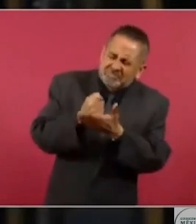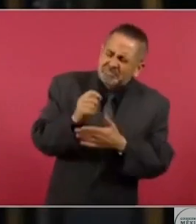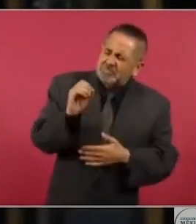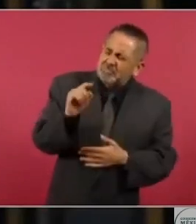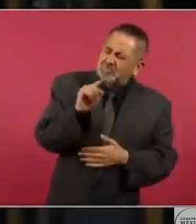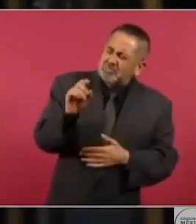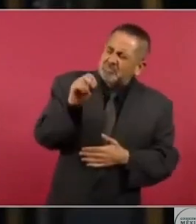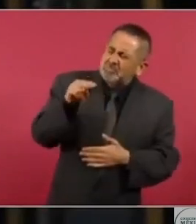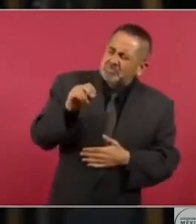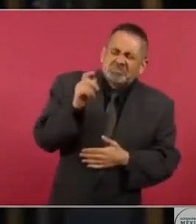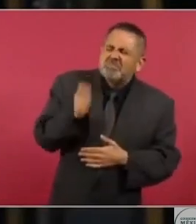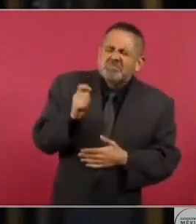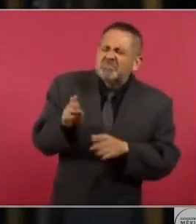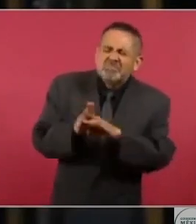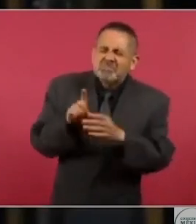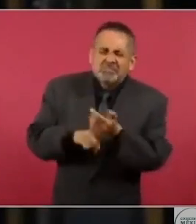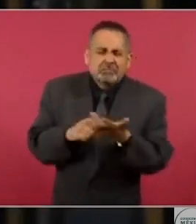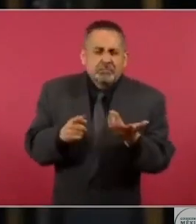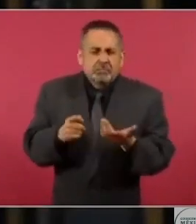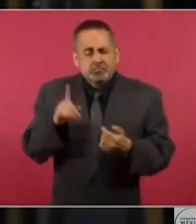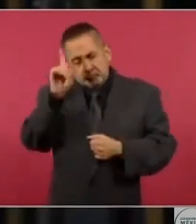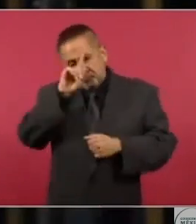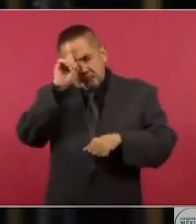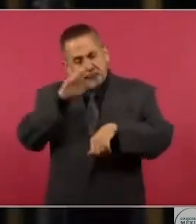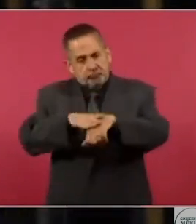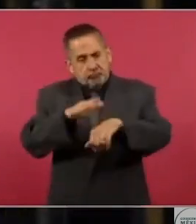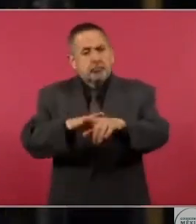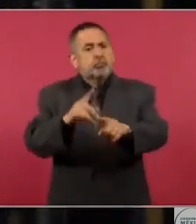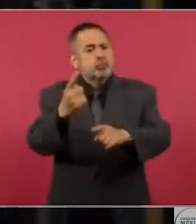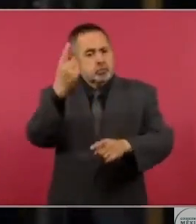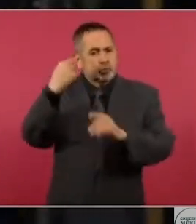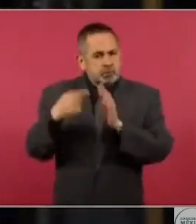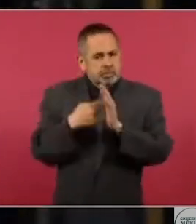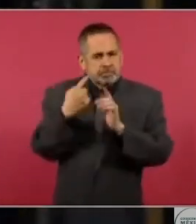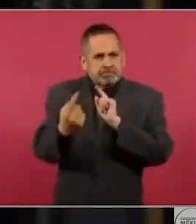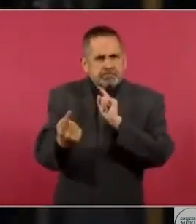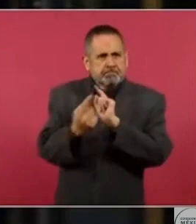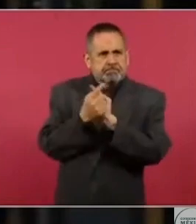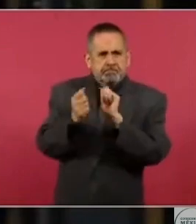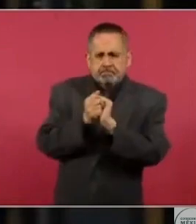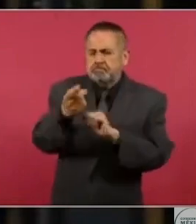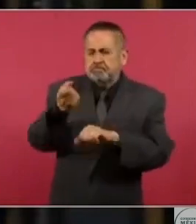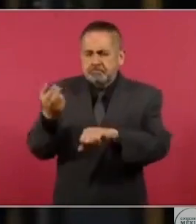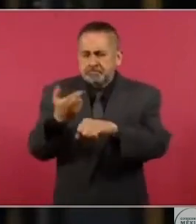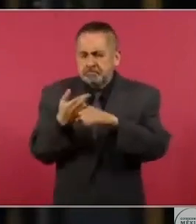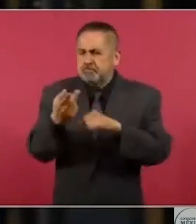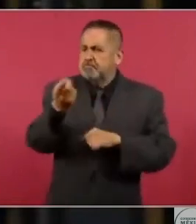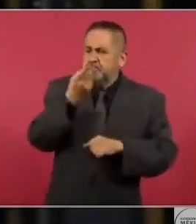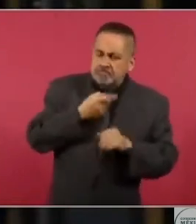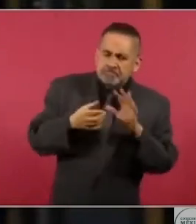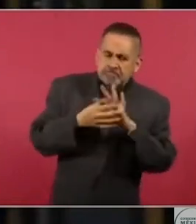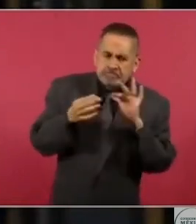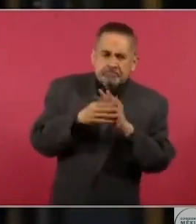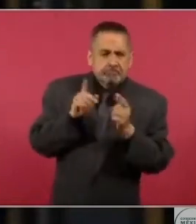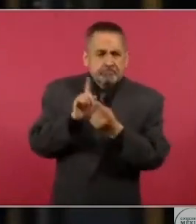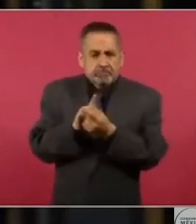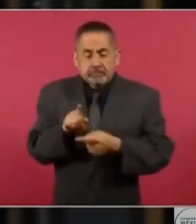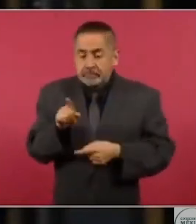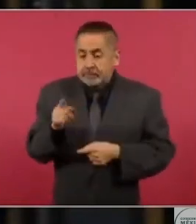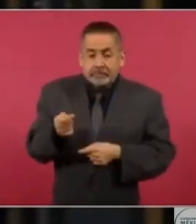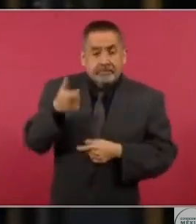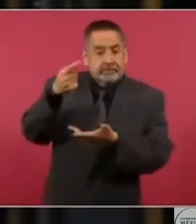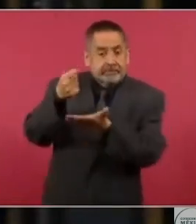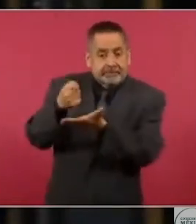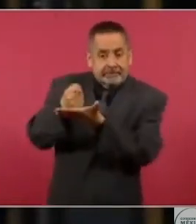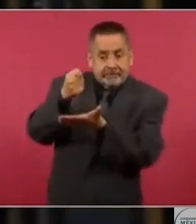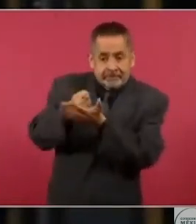y en qué casos está recomendada, ya que recuerdo que una vez que pude conversar con el secretario, él me comentaba que era la única